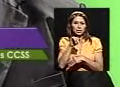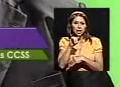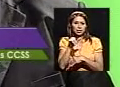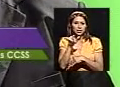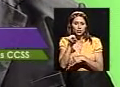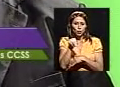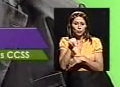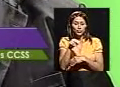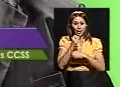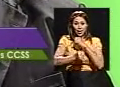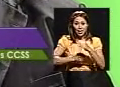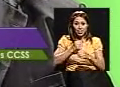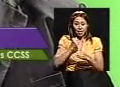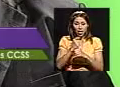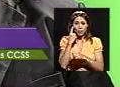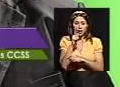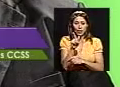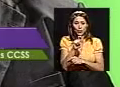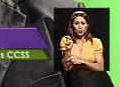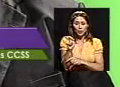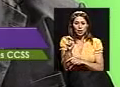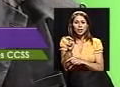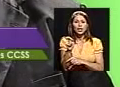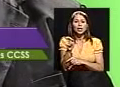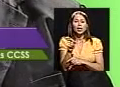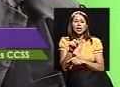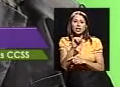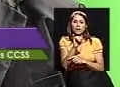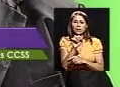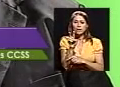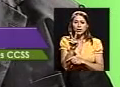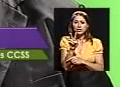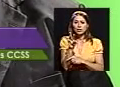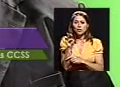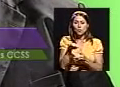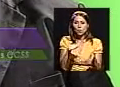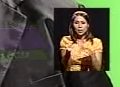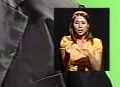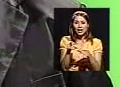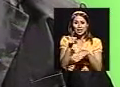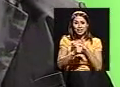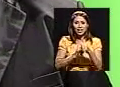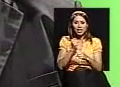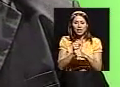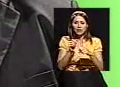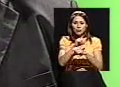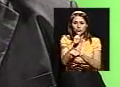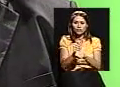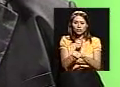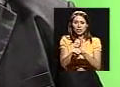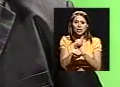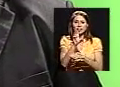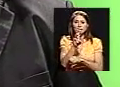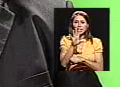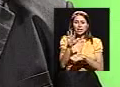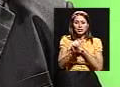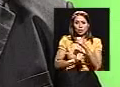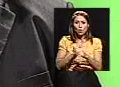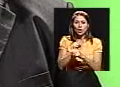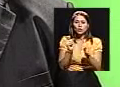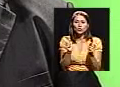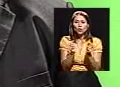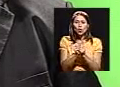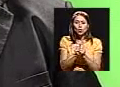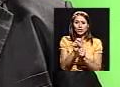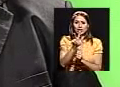La edad de retiro, en el caso del régimen de invalidez, vejez y muerte, está establecido en 65 años, con 300 cotizaciones